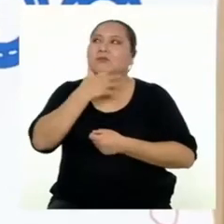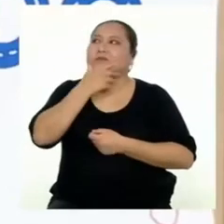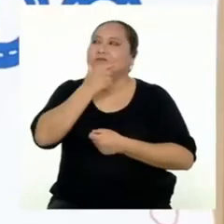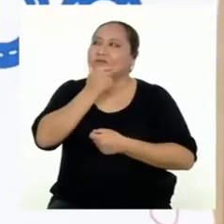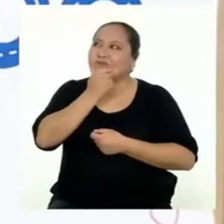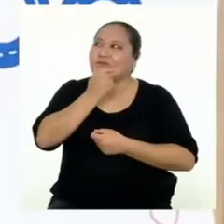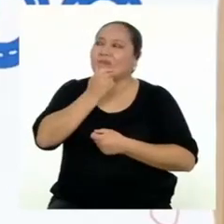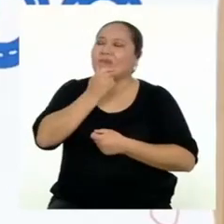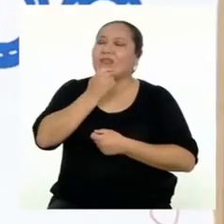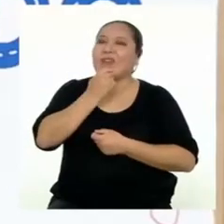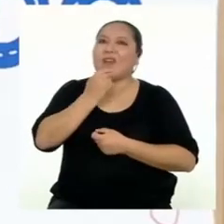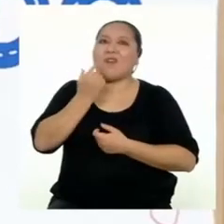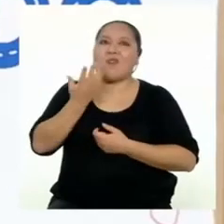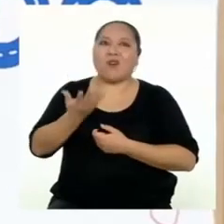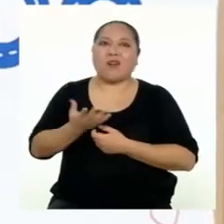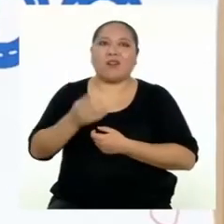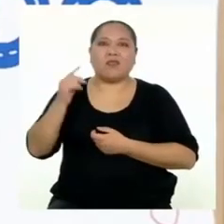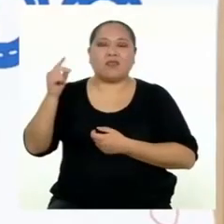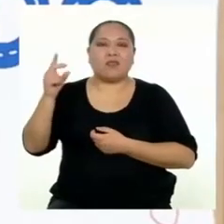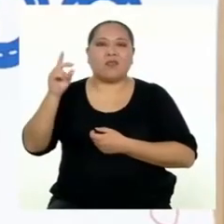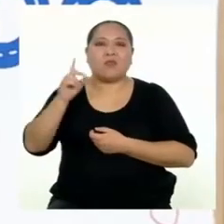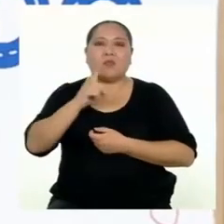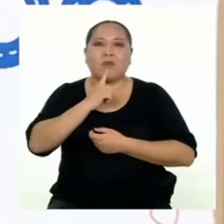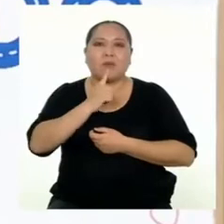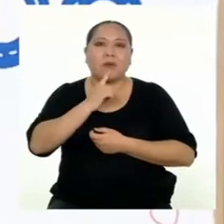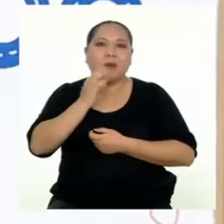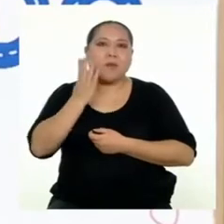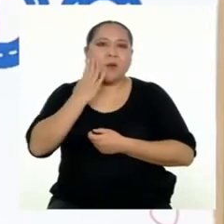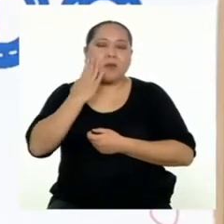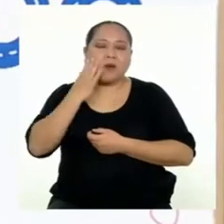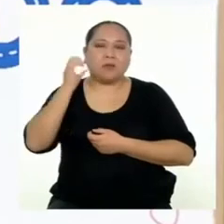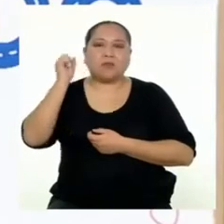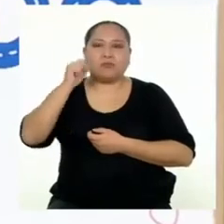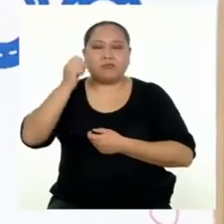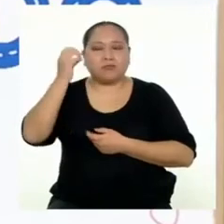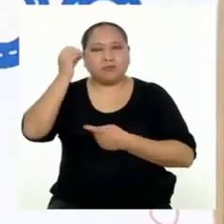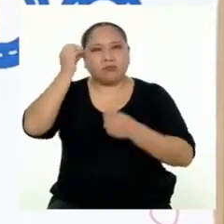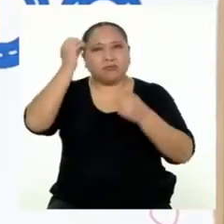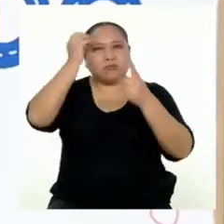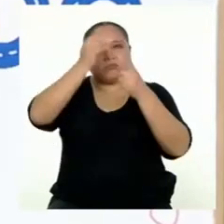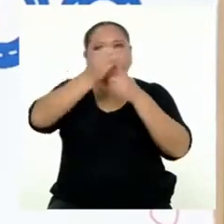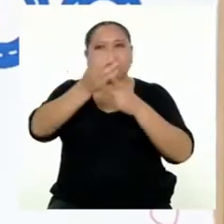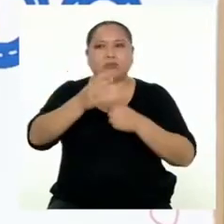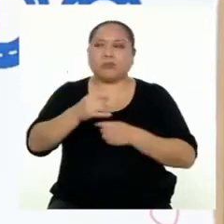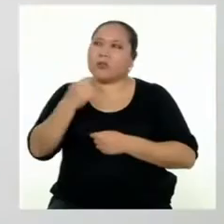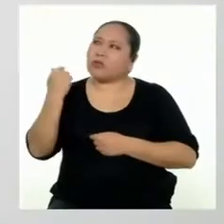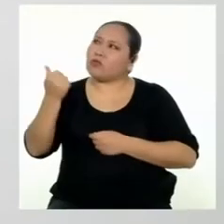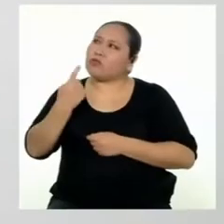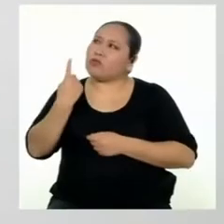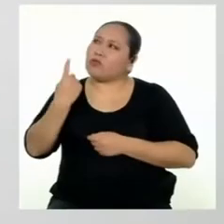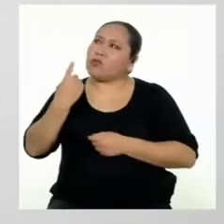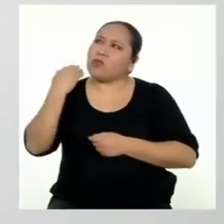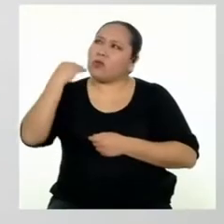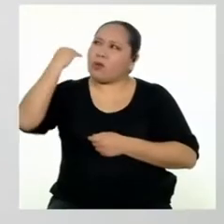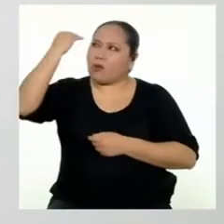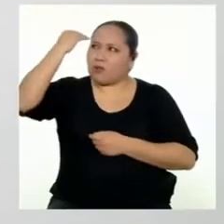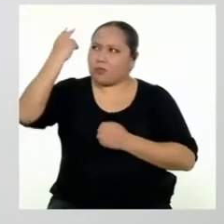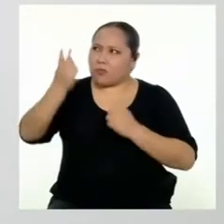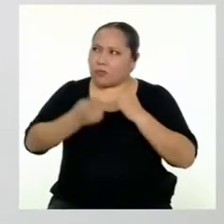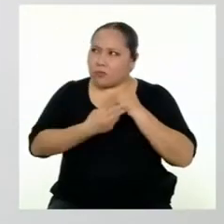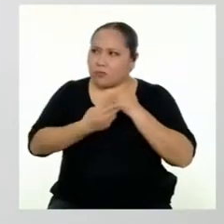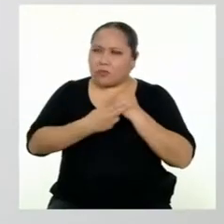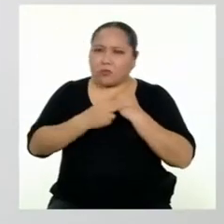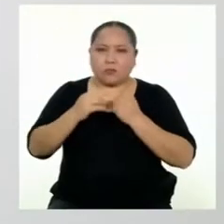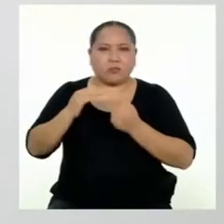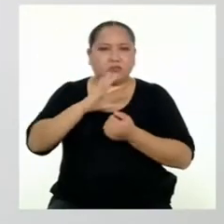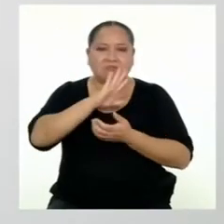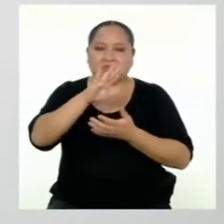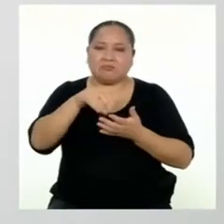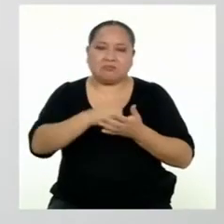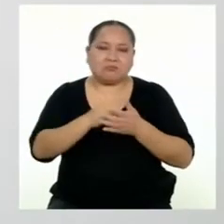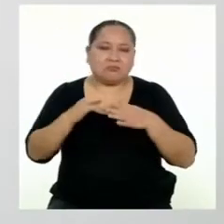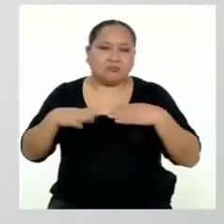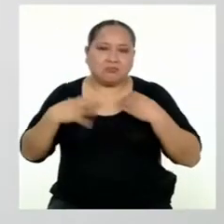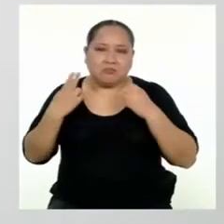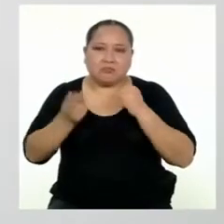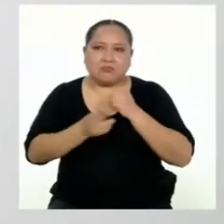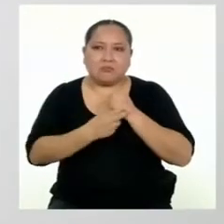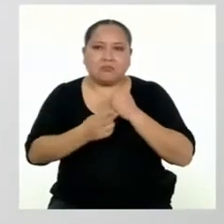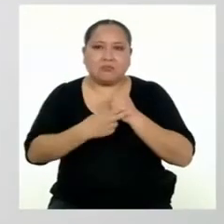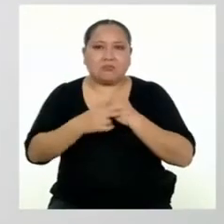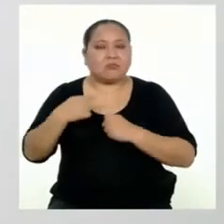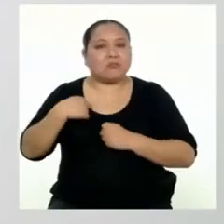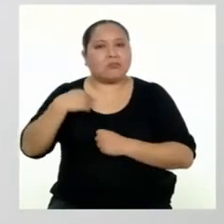¡Guau! Los papás y las mamás sí que se proyectan. ¿Y solo los adultos ahorran? Todas y todos podemos ahorrar.